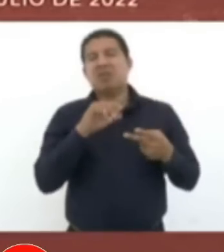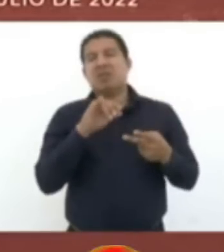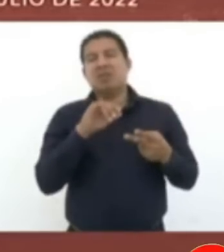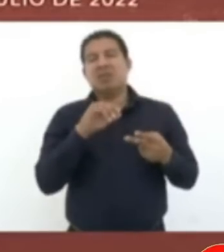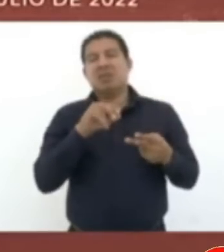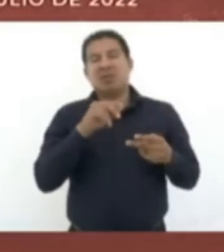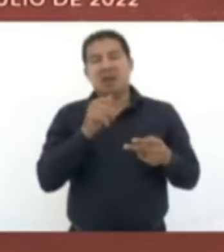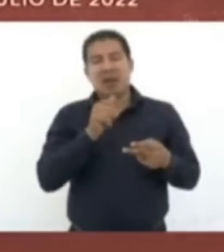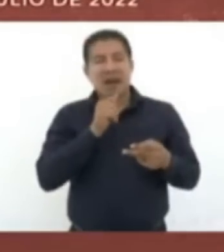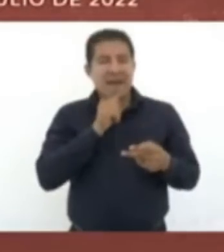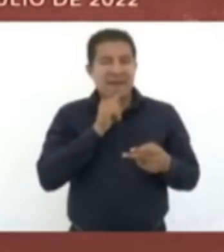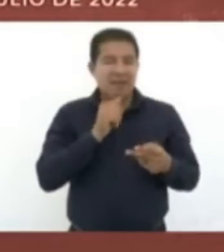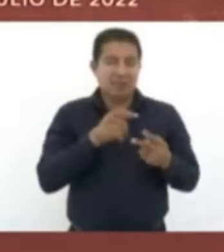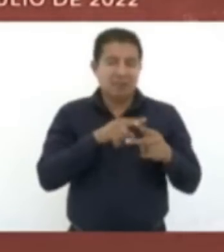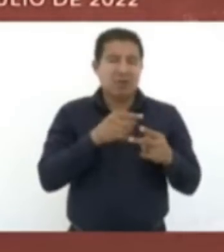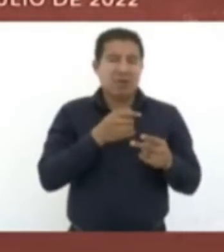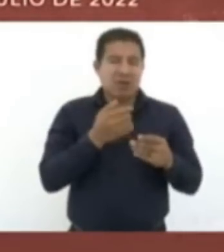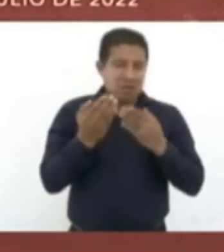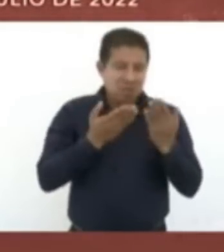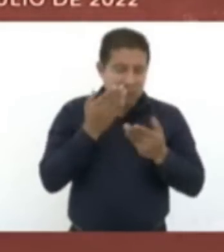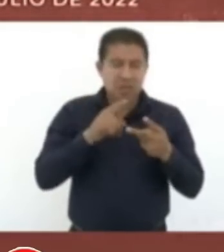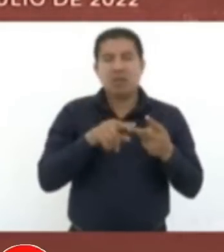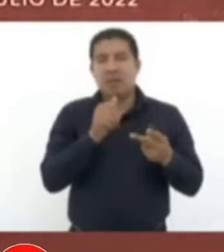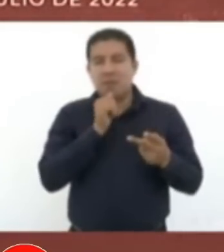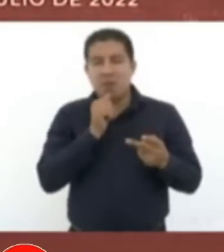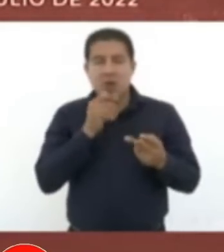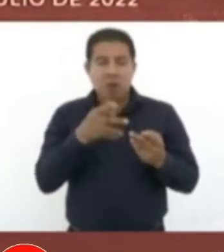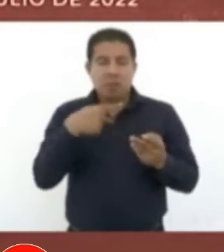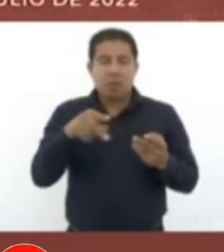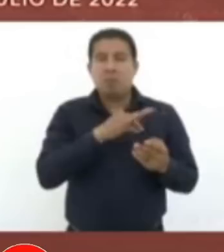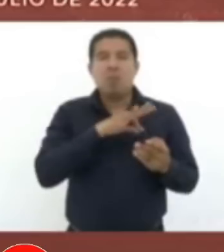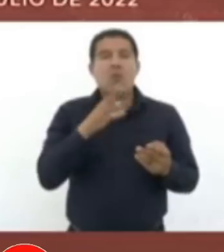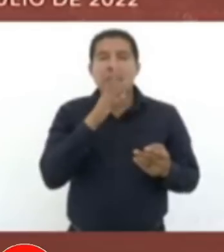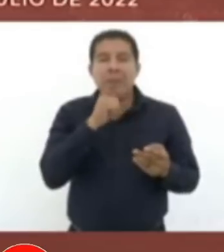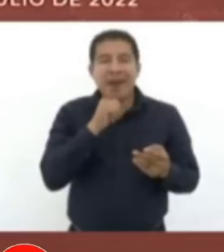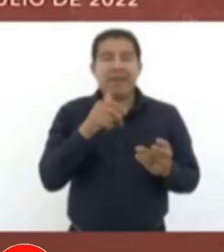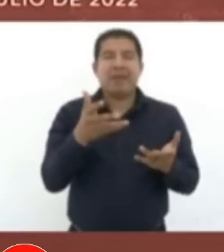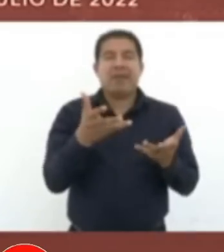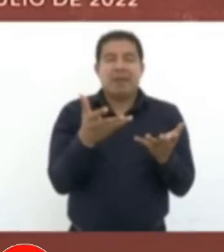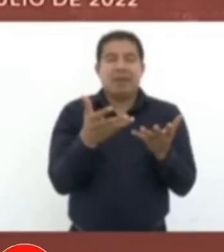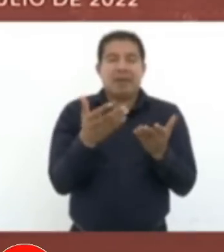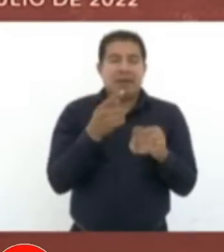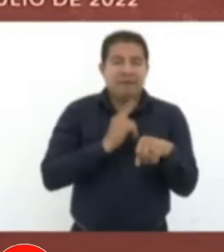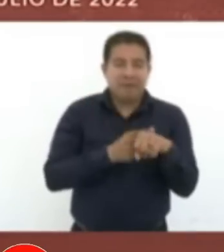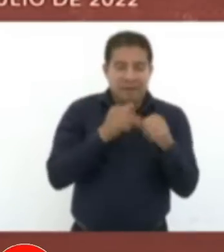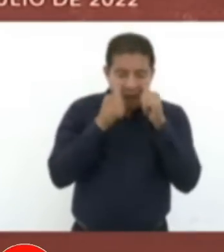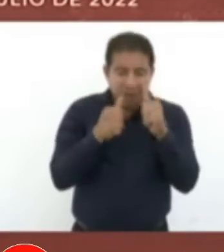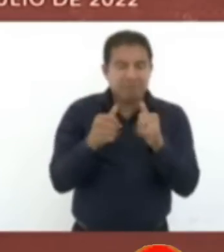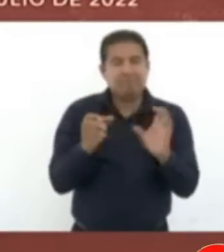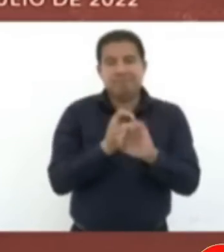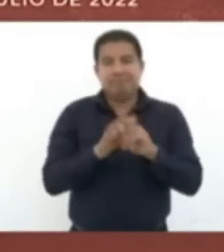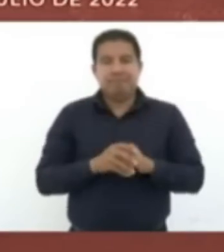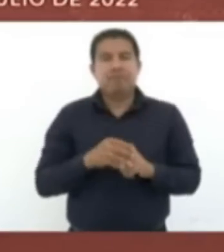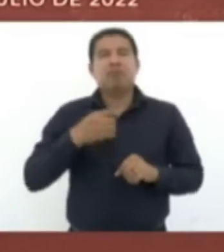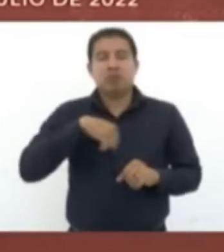atendido cuando se enfermara. Para nosotros, ni la salud ni la educación son privilegios,